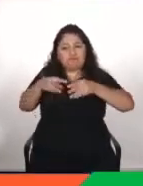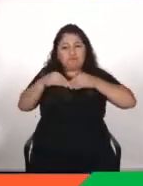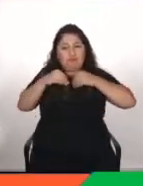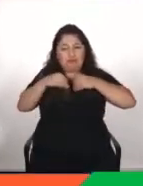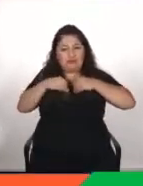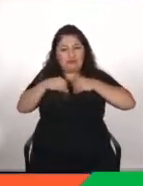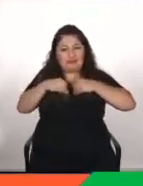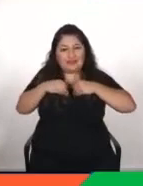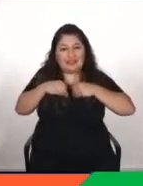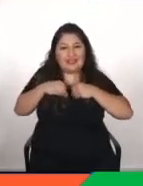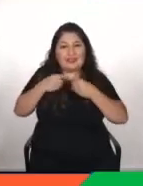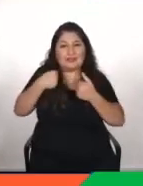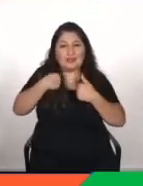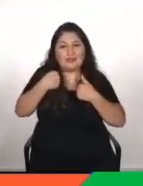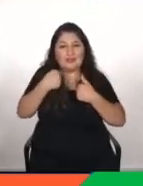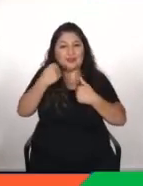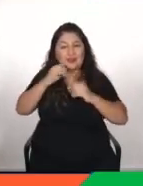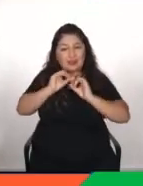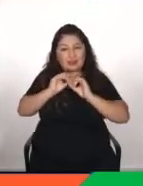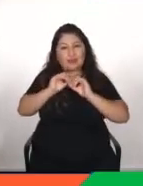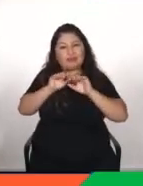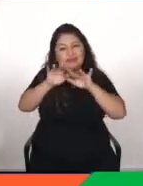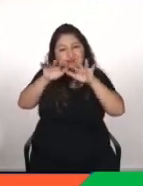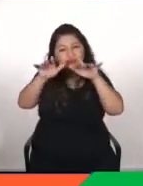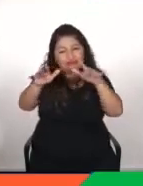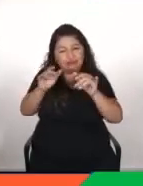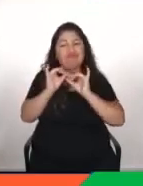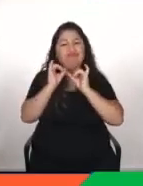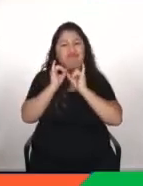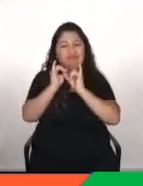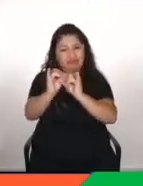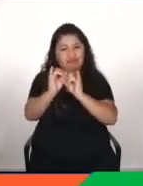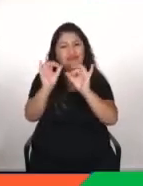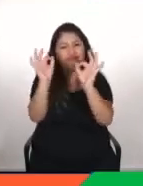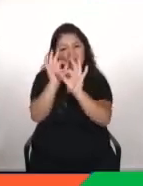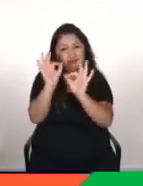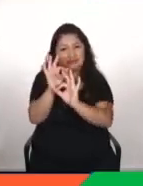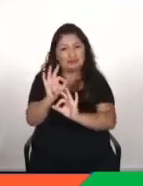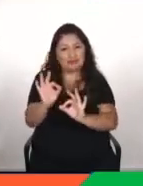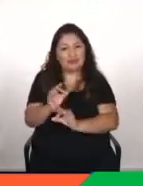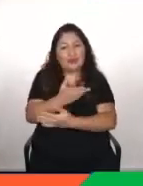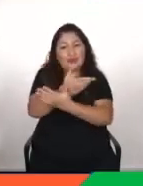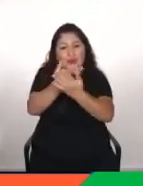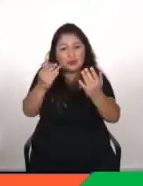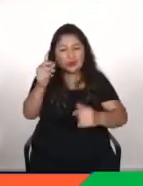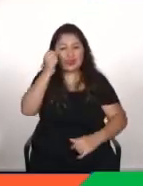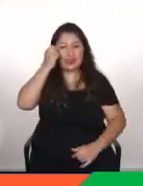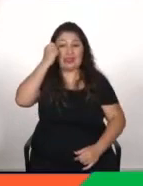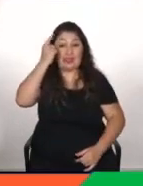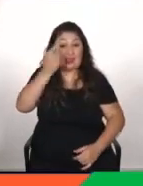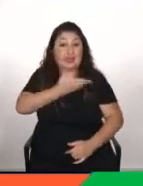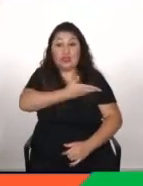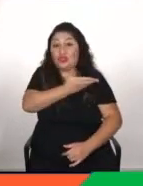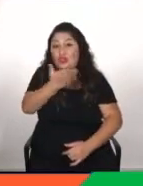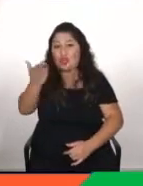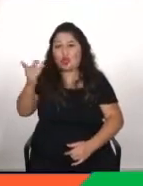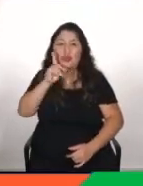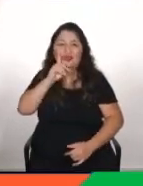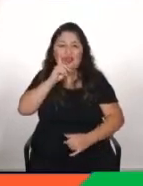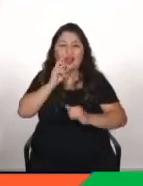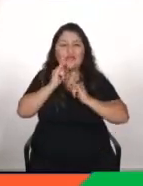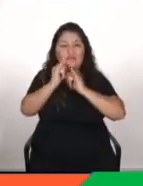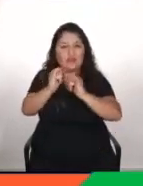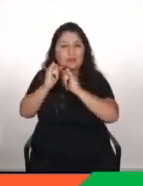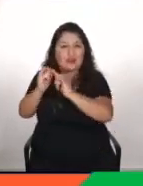es lo que buscamos hacer con la divulgación y explicarlo un poco para que se pueda entender y que todos estemos informados de lo que realmente se viene, que es una